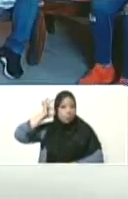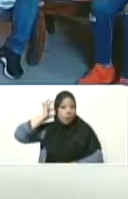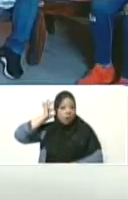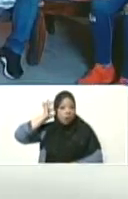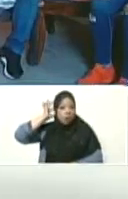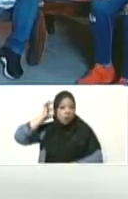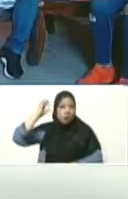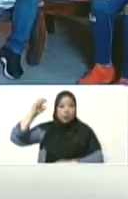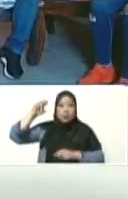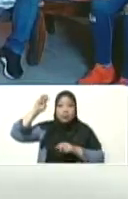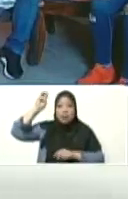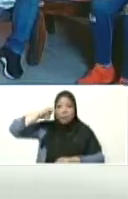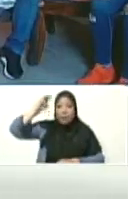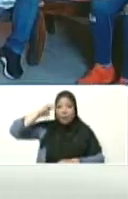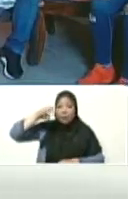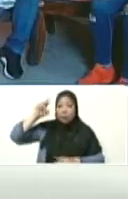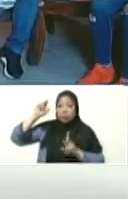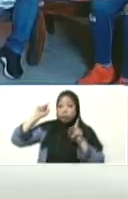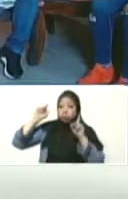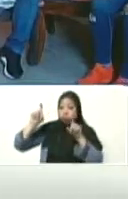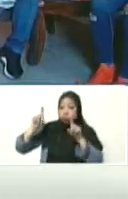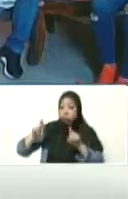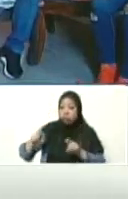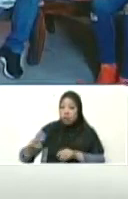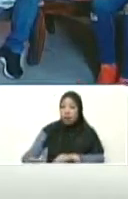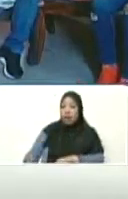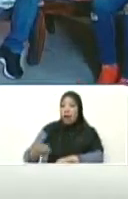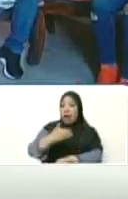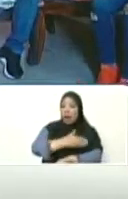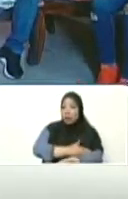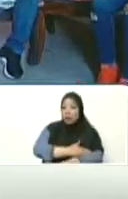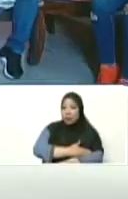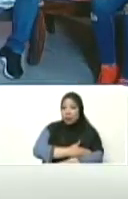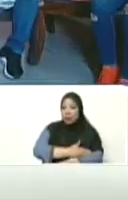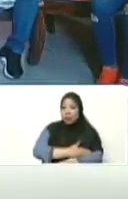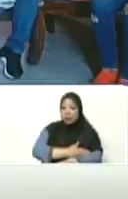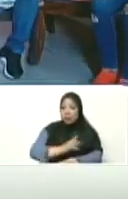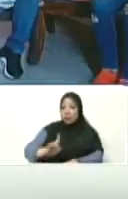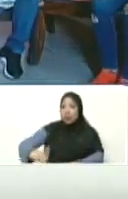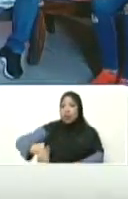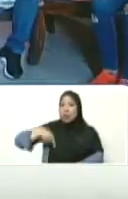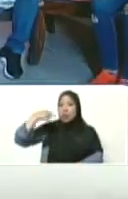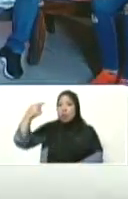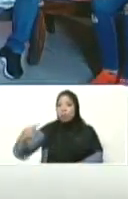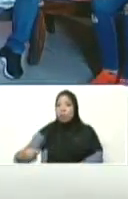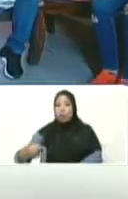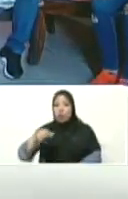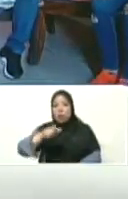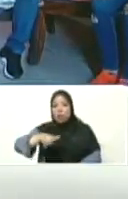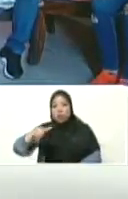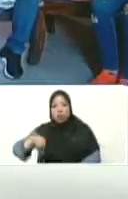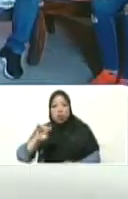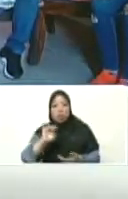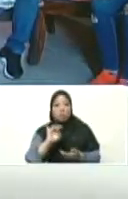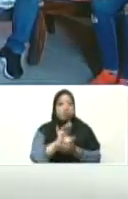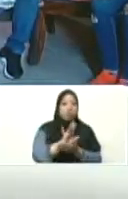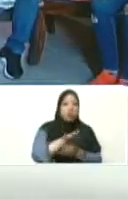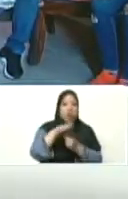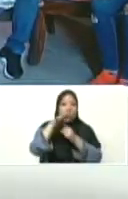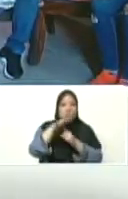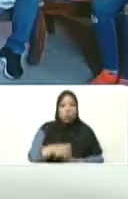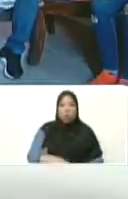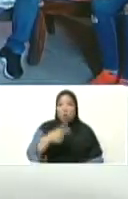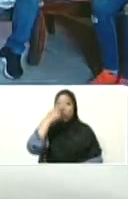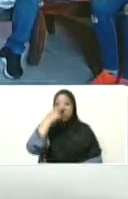antes y después antes el desalojo la exclusión la